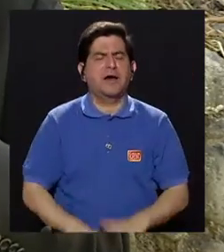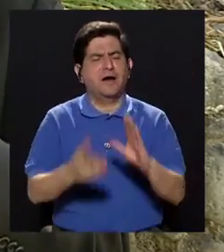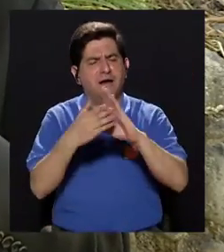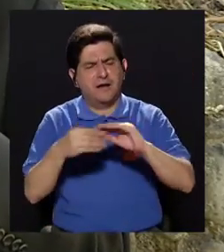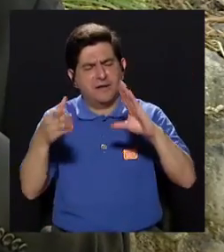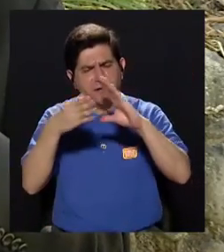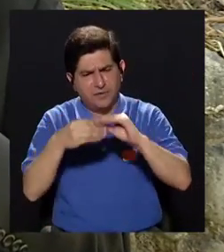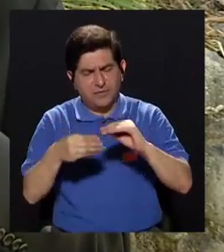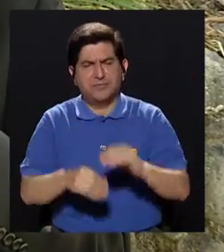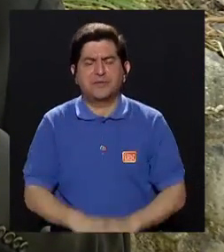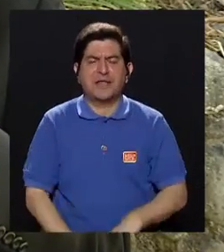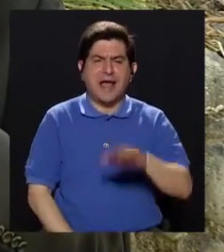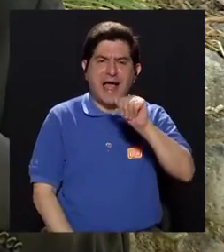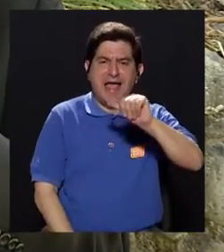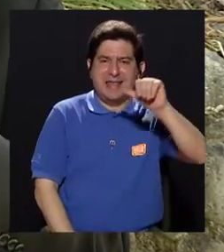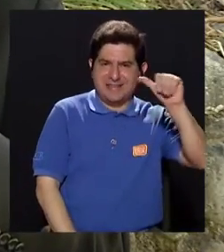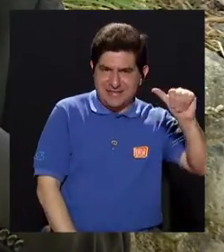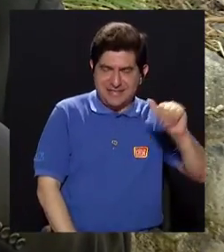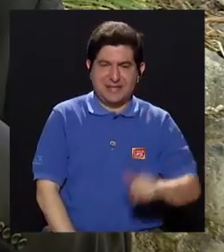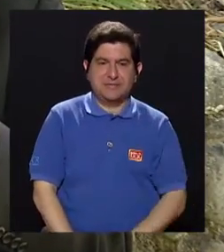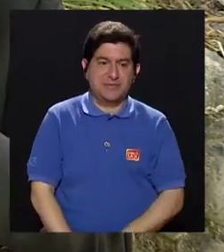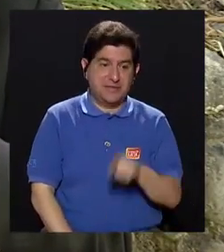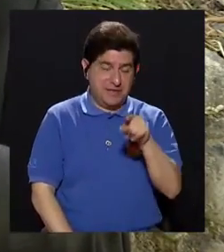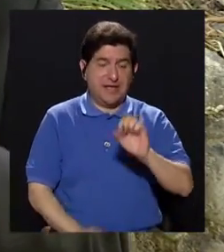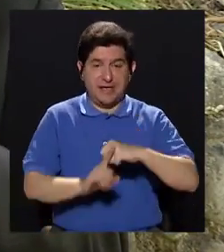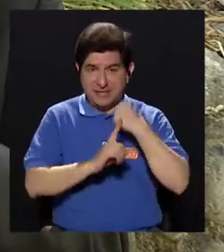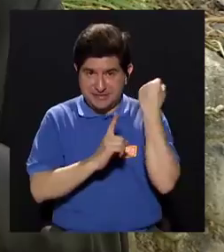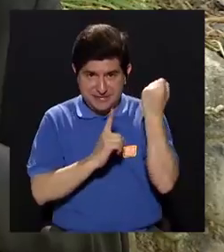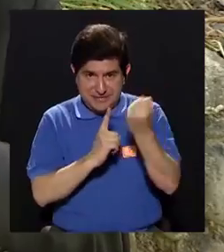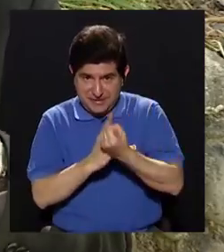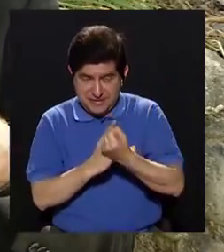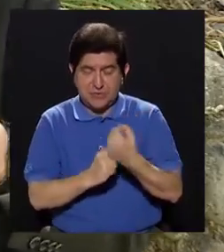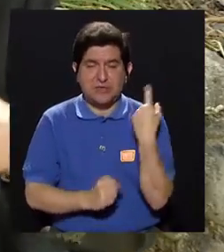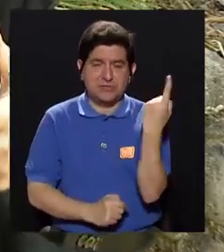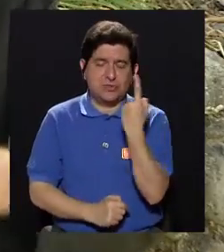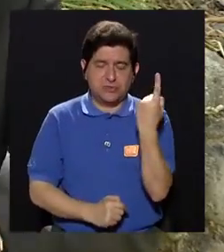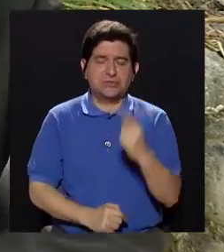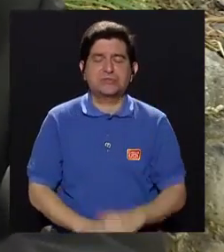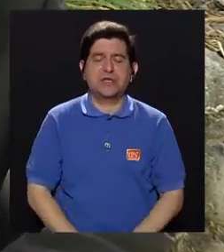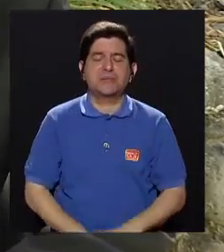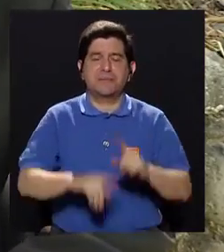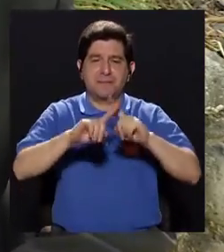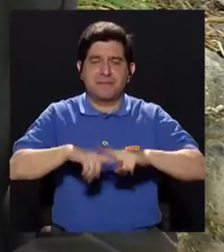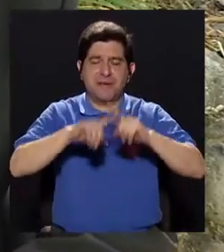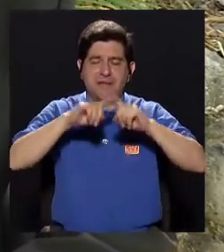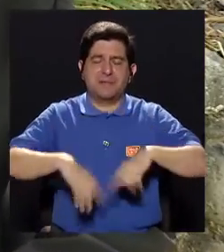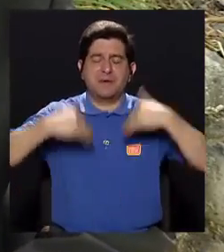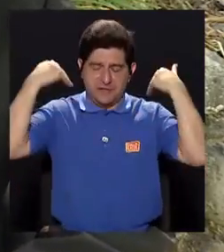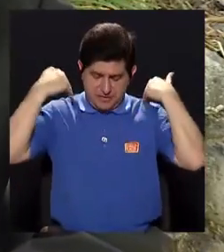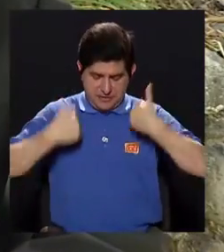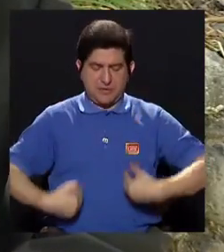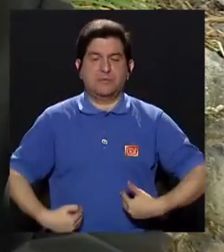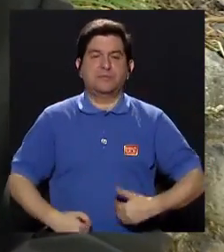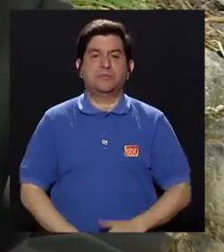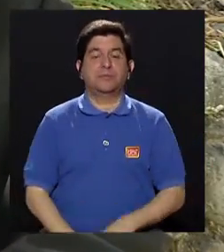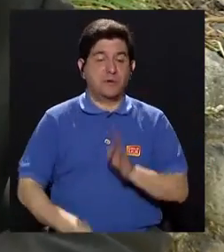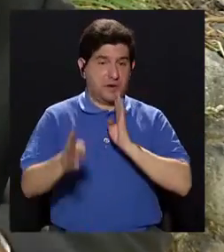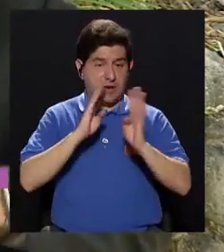Comentamos anteriormente que el Aedes aegypti es sinantrópico. Entonces, quiero decir que siempre está viviendo en dependencia del ser humano.